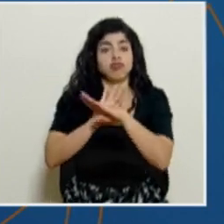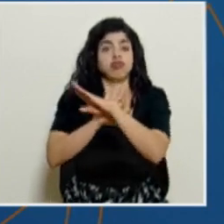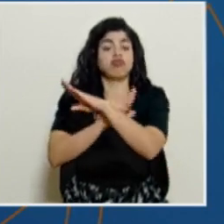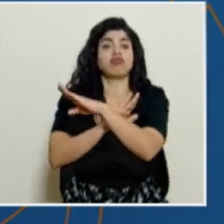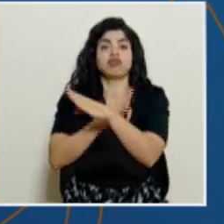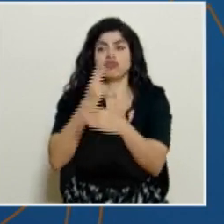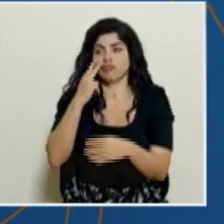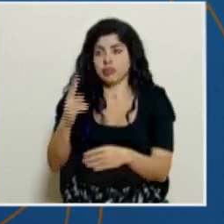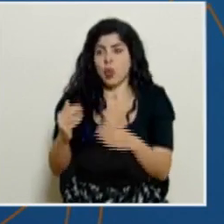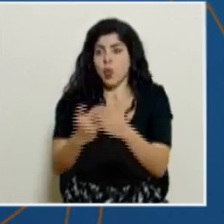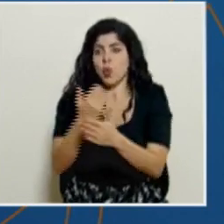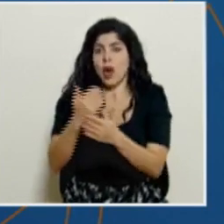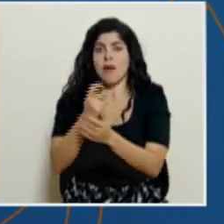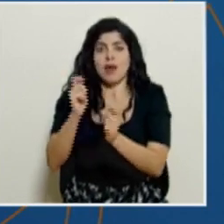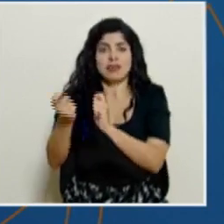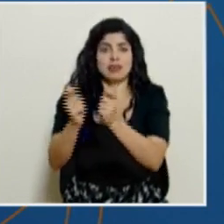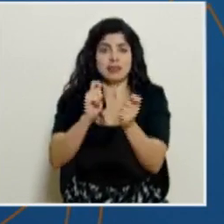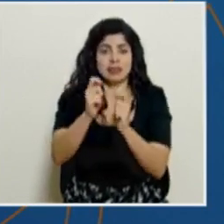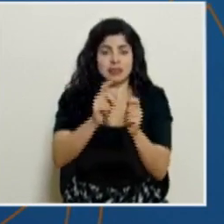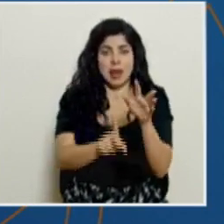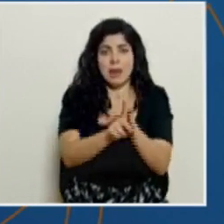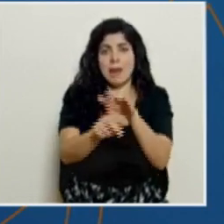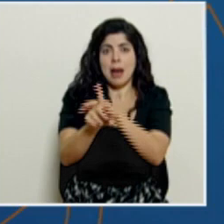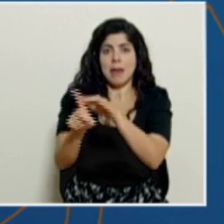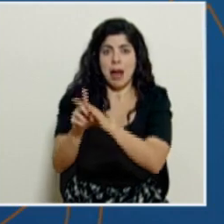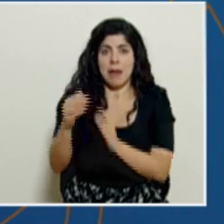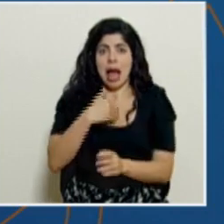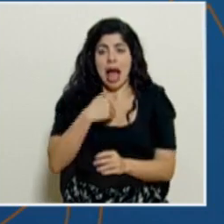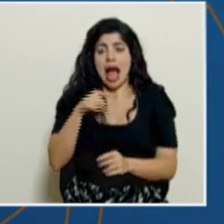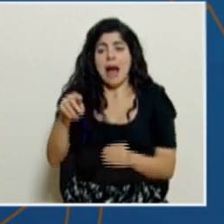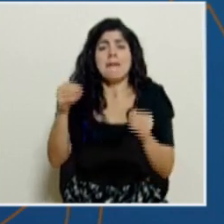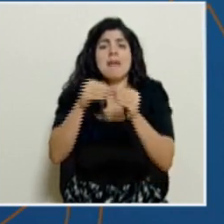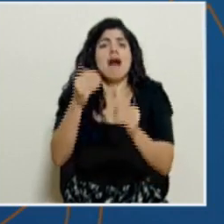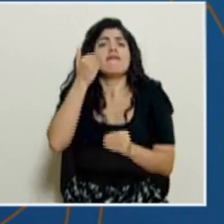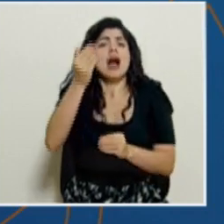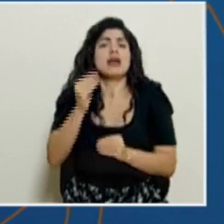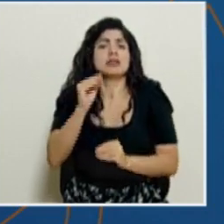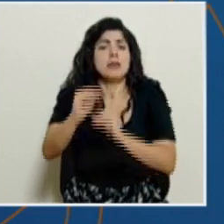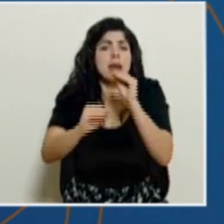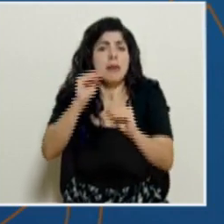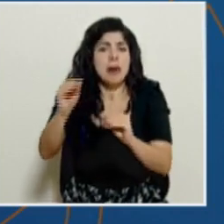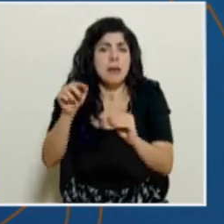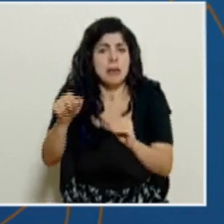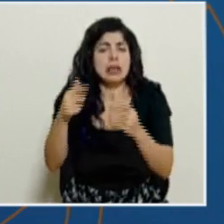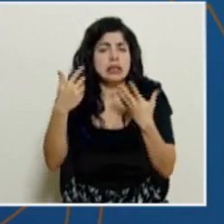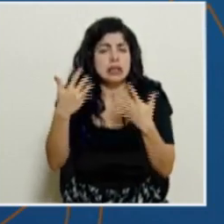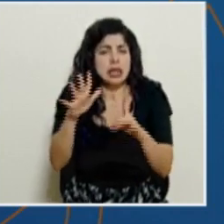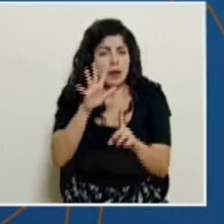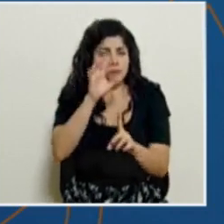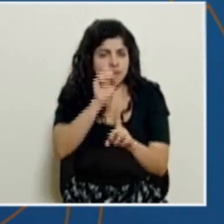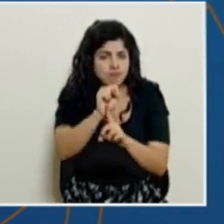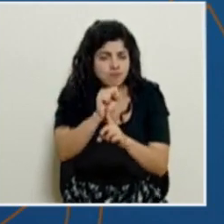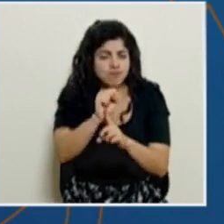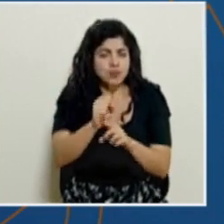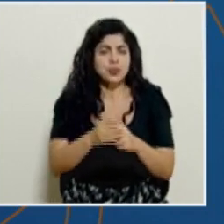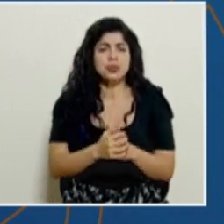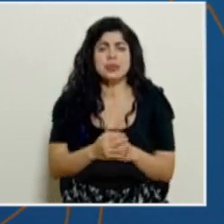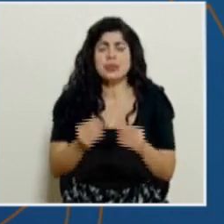demostrada en el país de nuevas variantes o cepas que cuentan con mayor capacidad de transmisión, hemos identificado una